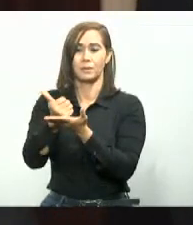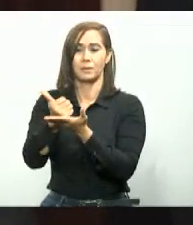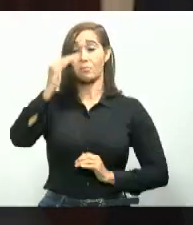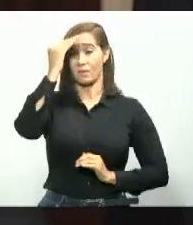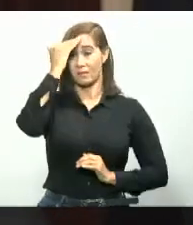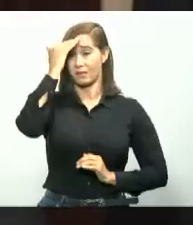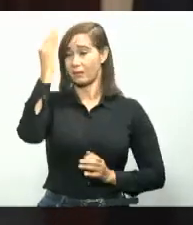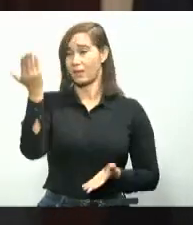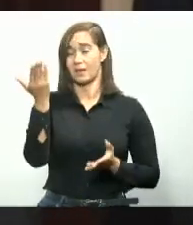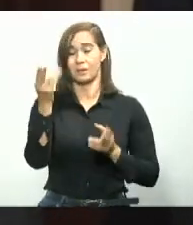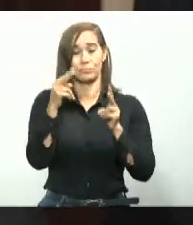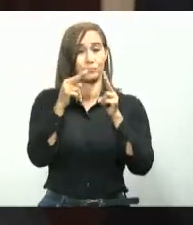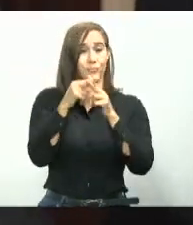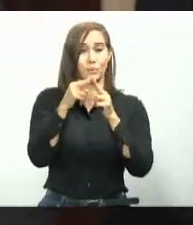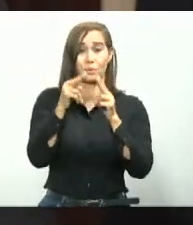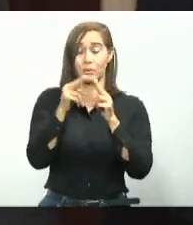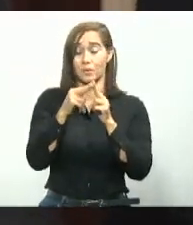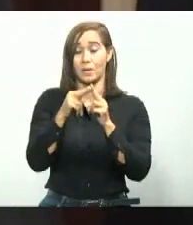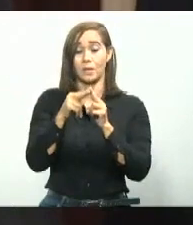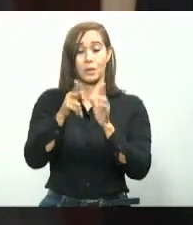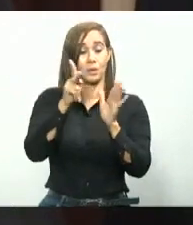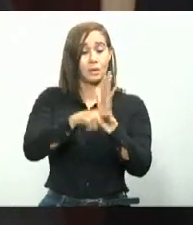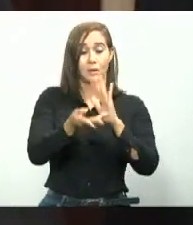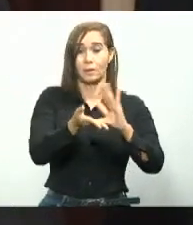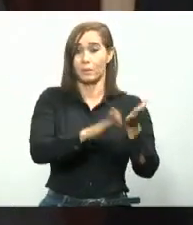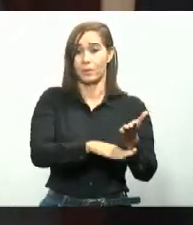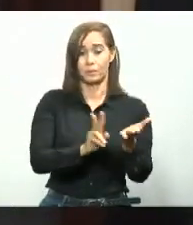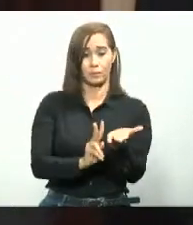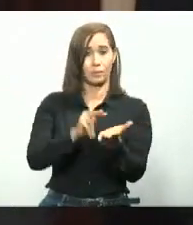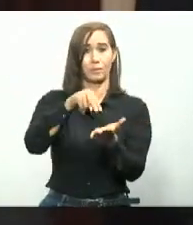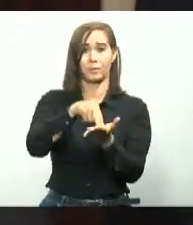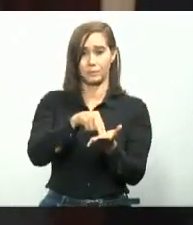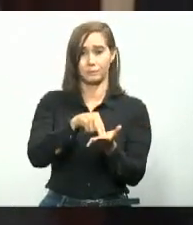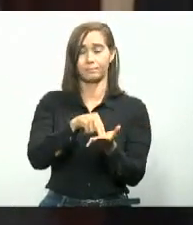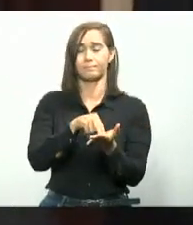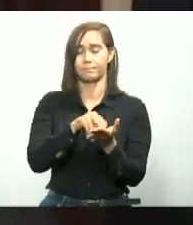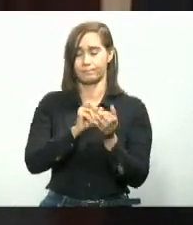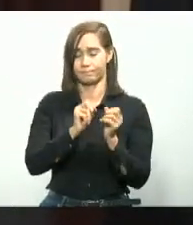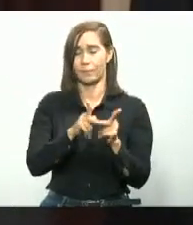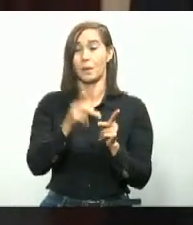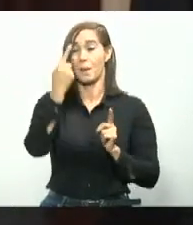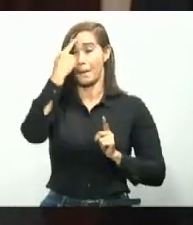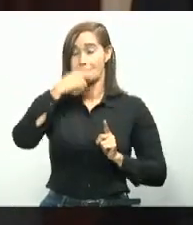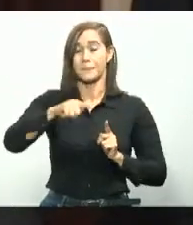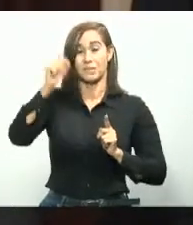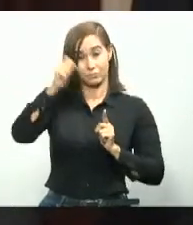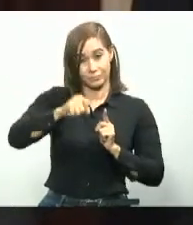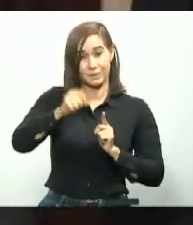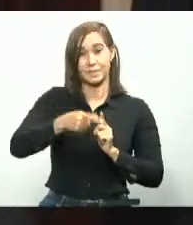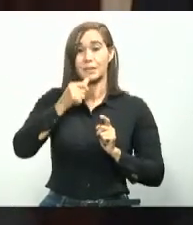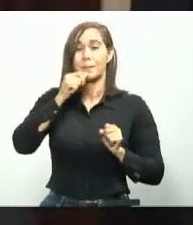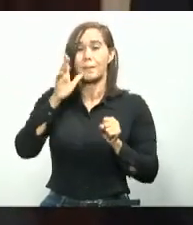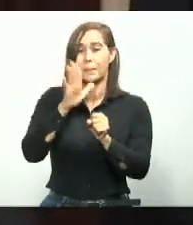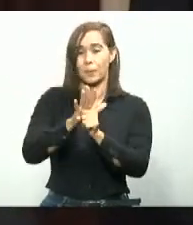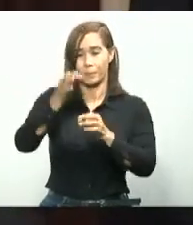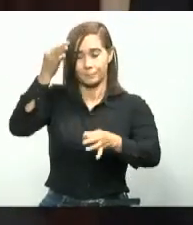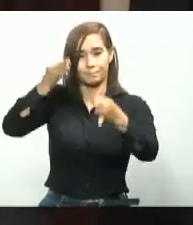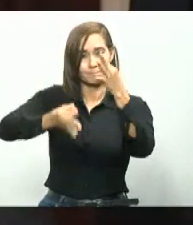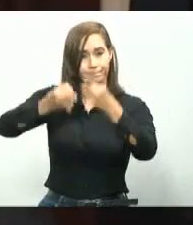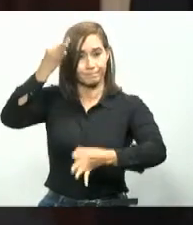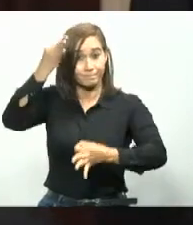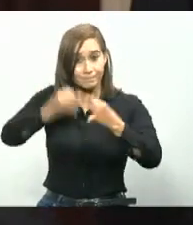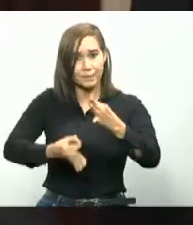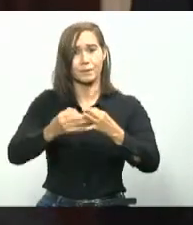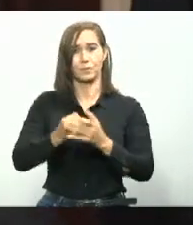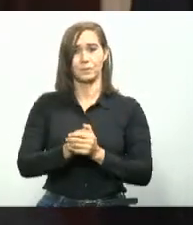No sé cómo deshacer el daño causado, pero sí les puedo asegurar que se hará justicia. En este